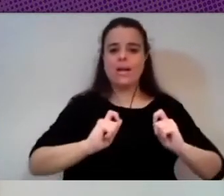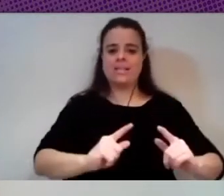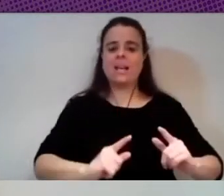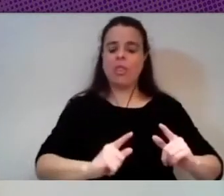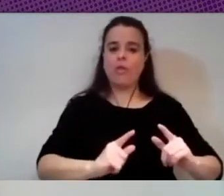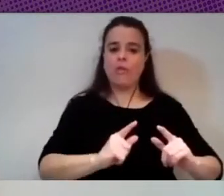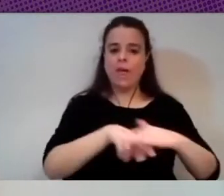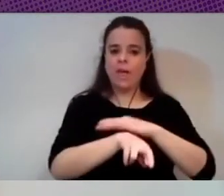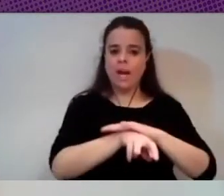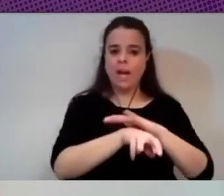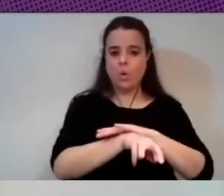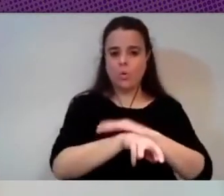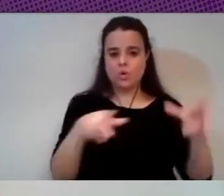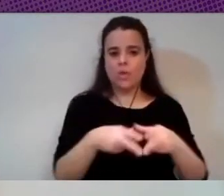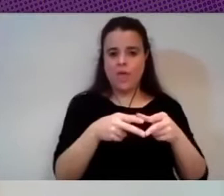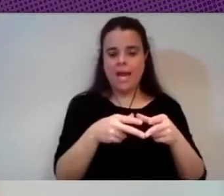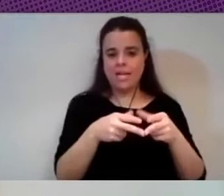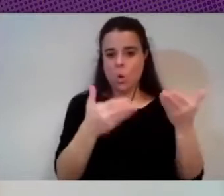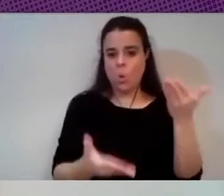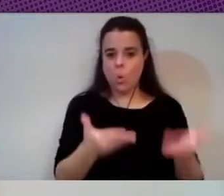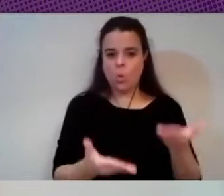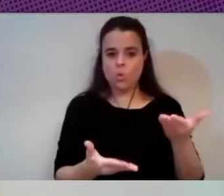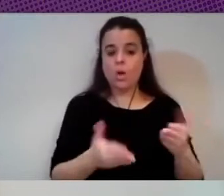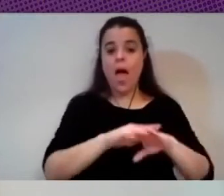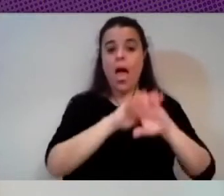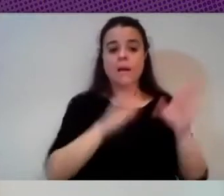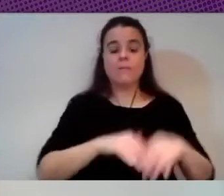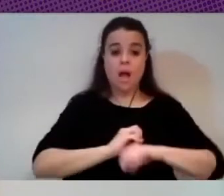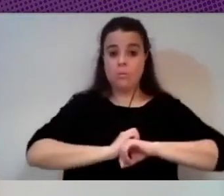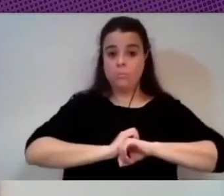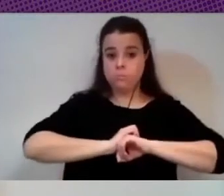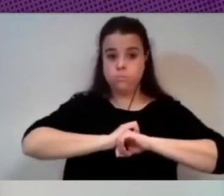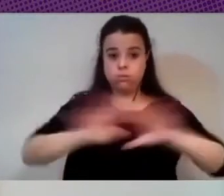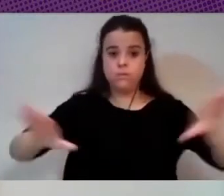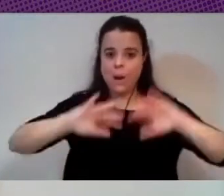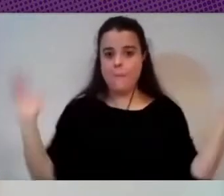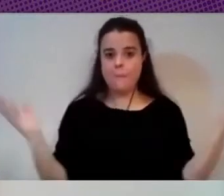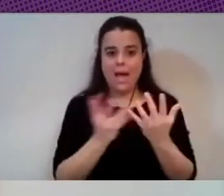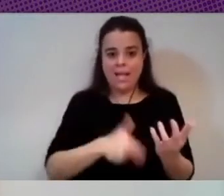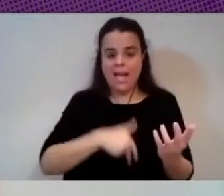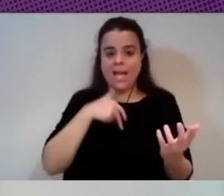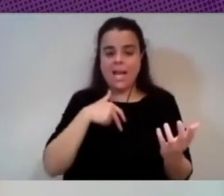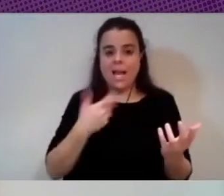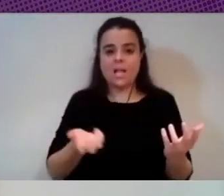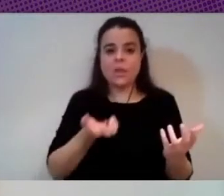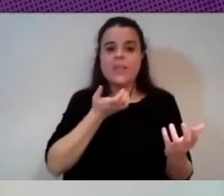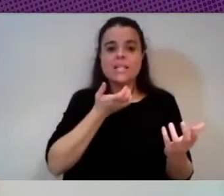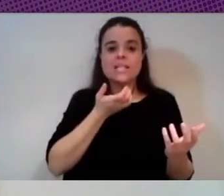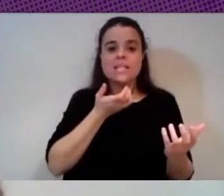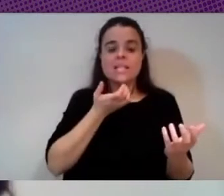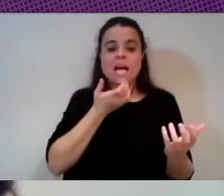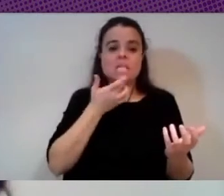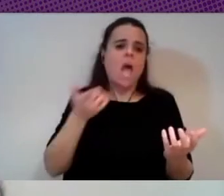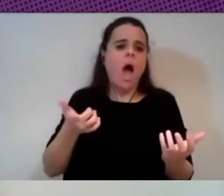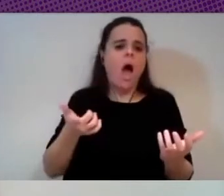entonces eso al final acaba extrapolándose a todo el planeta y acaba diciendo bueno pues si pasamos también nosotros esto el sistema ya es justo este